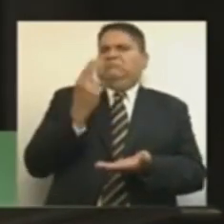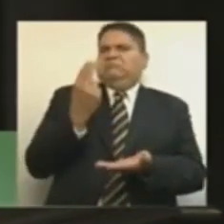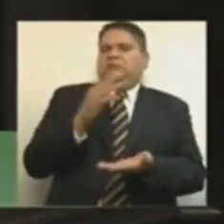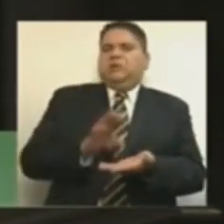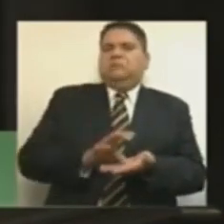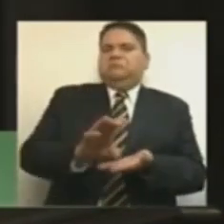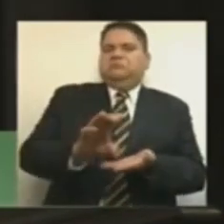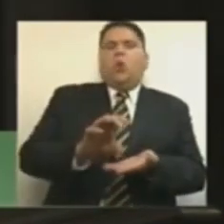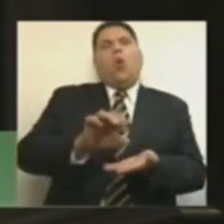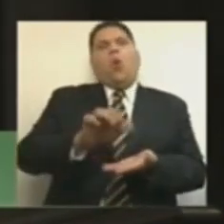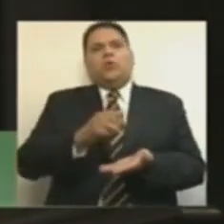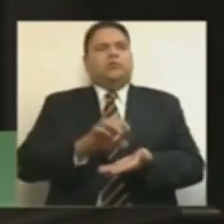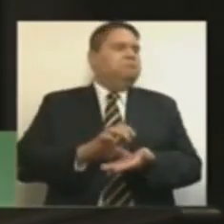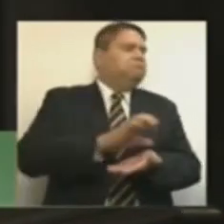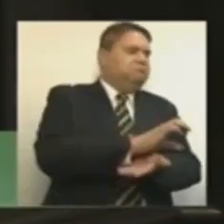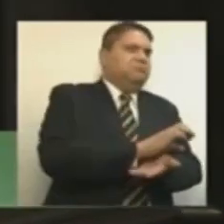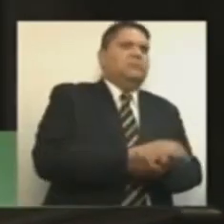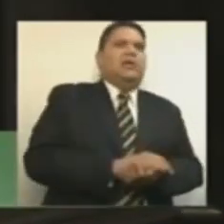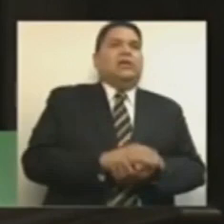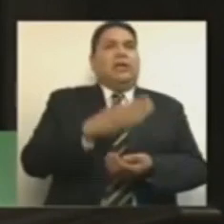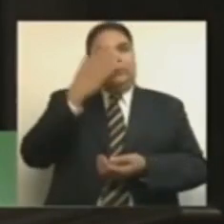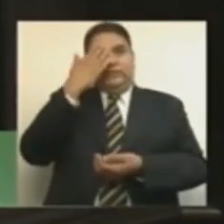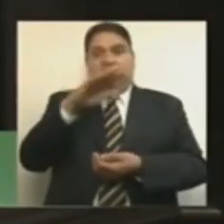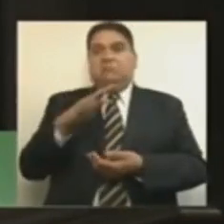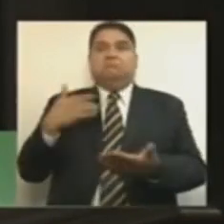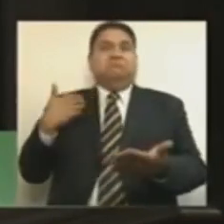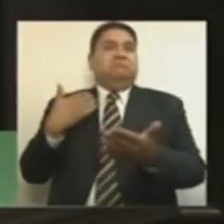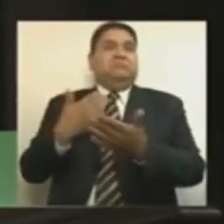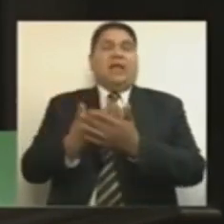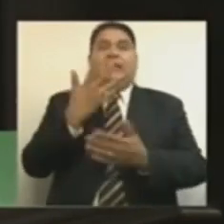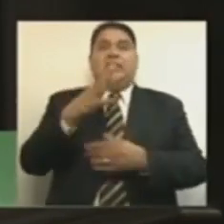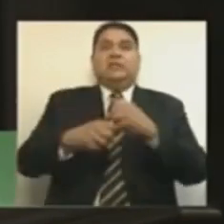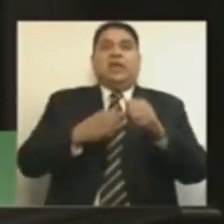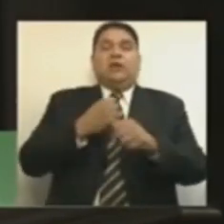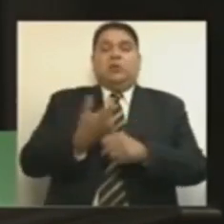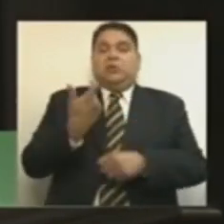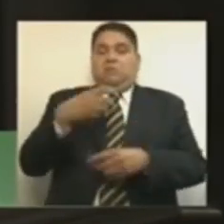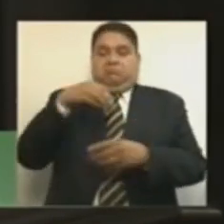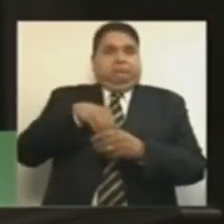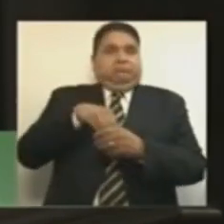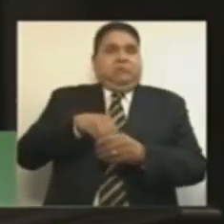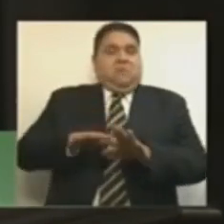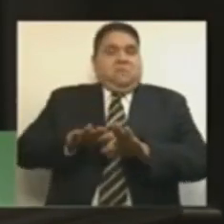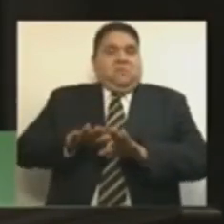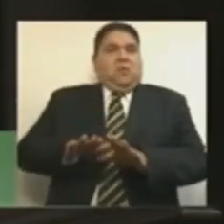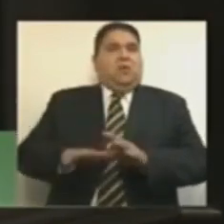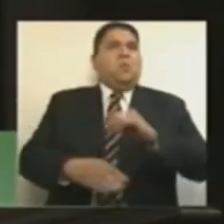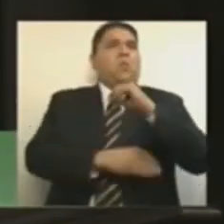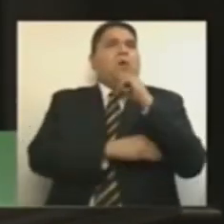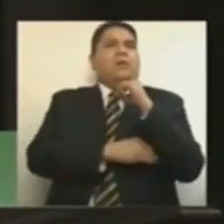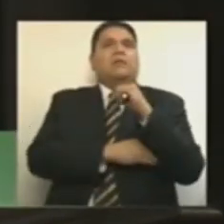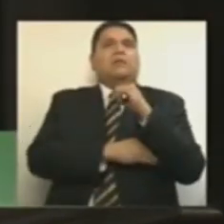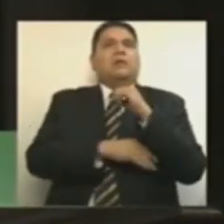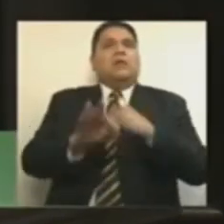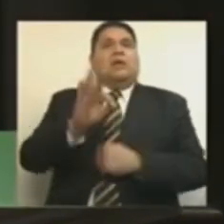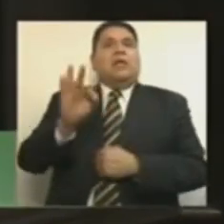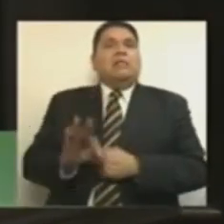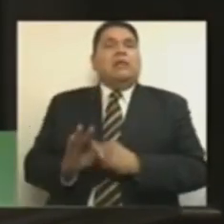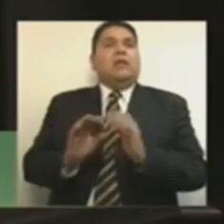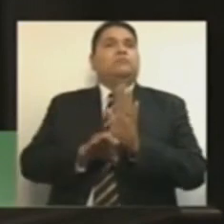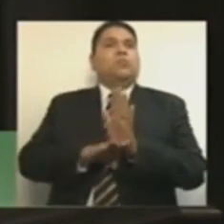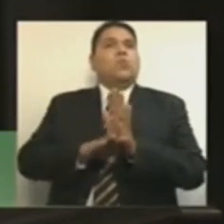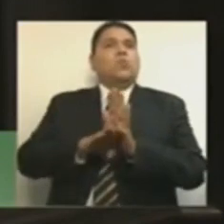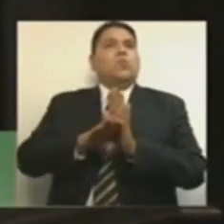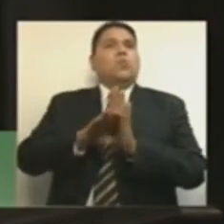¿Sabían que hay fideicomisos que tienen dinero desde hace más de 10 años asentado y generando rendimientos?